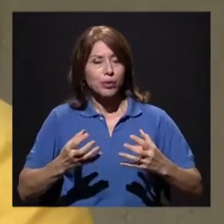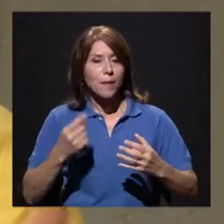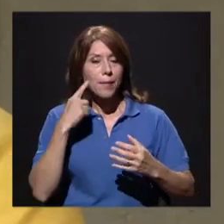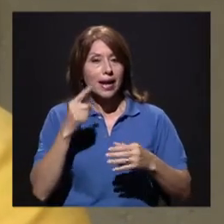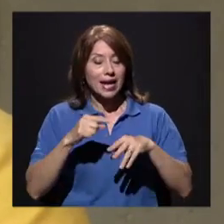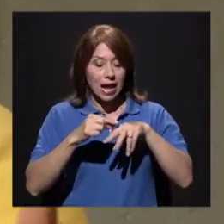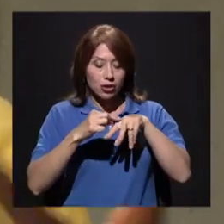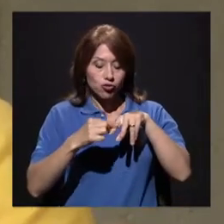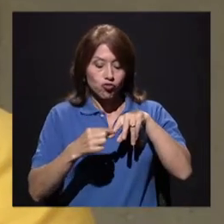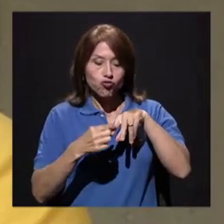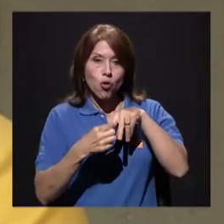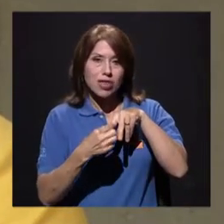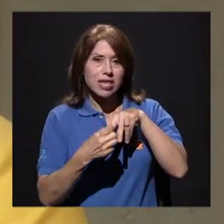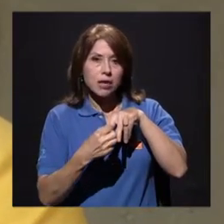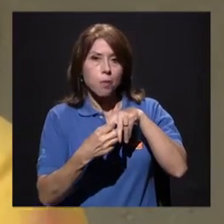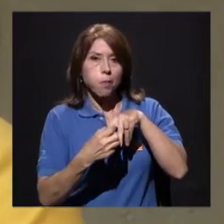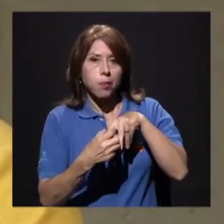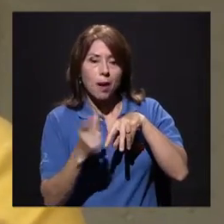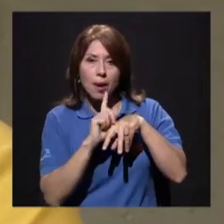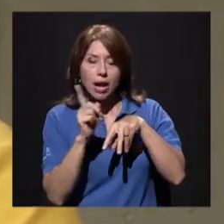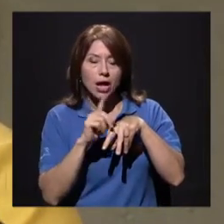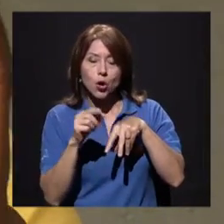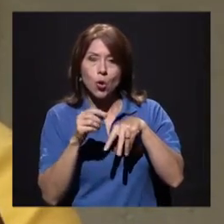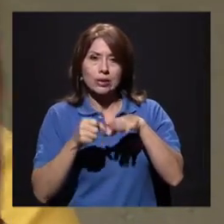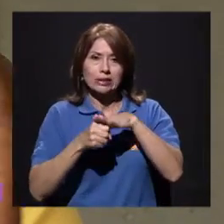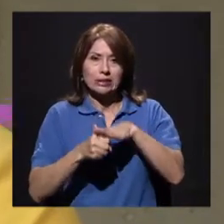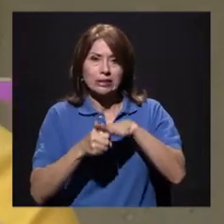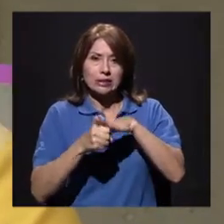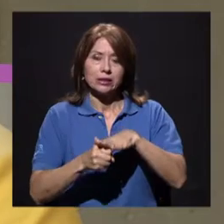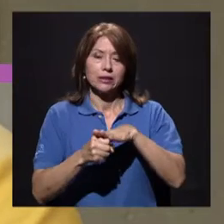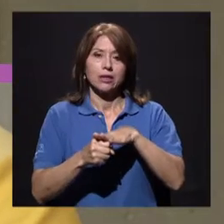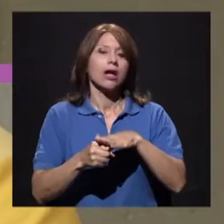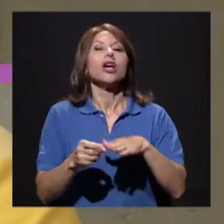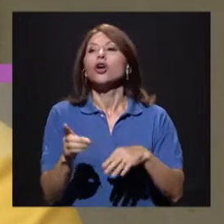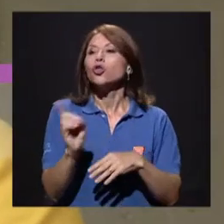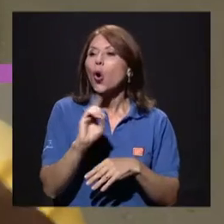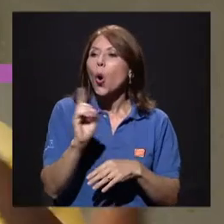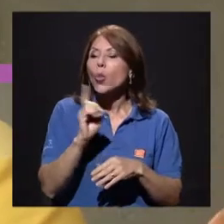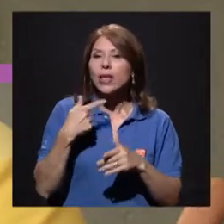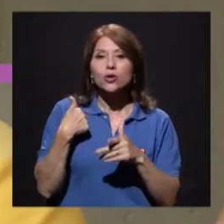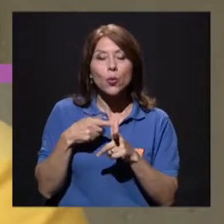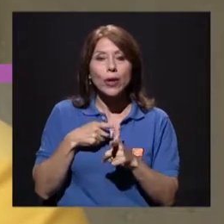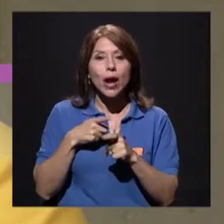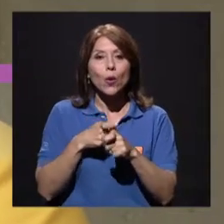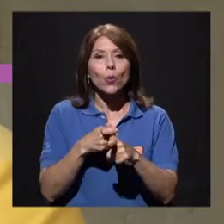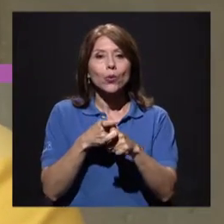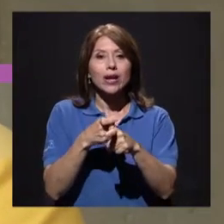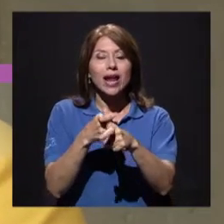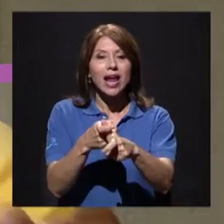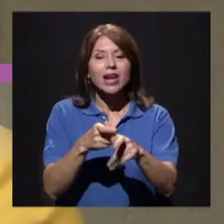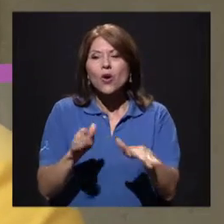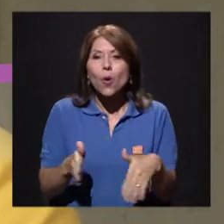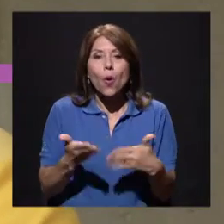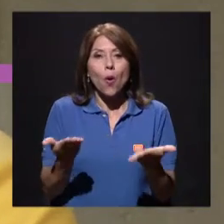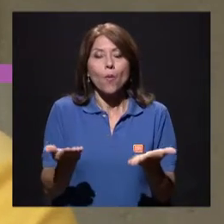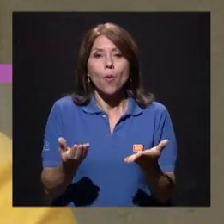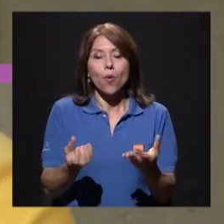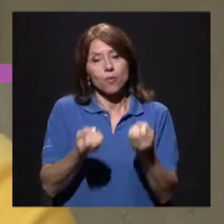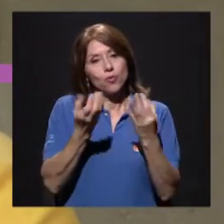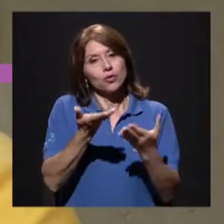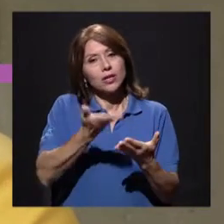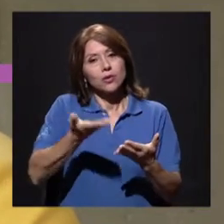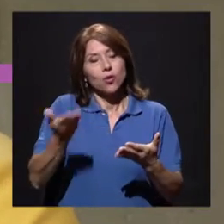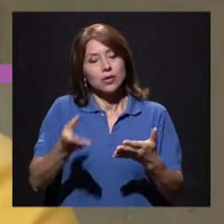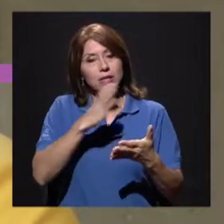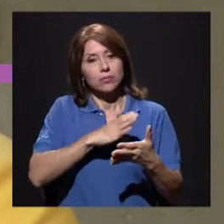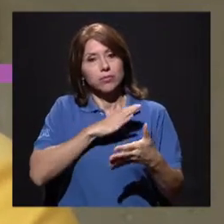a correr, dónde voy a iniciar. Muchos factores, pequeños factores, las cuales nos van a ser útiles. Pero sí necesitamos